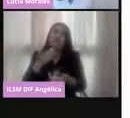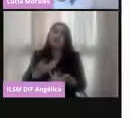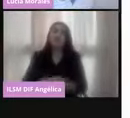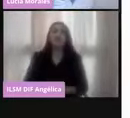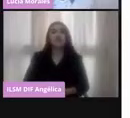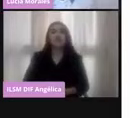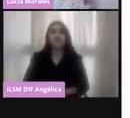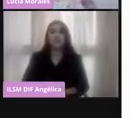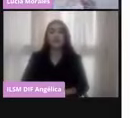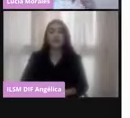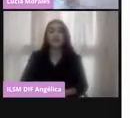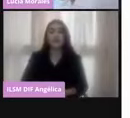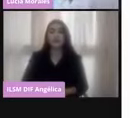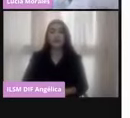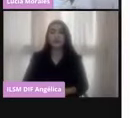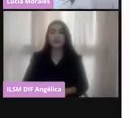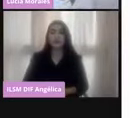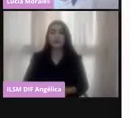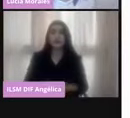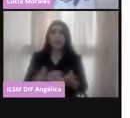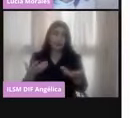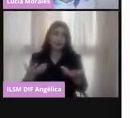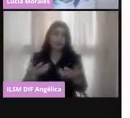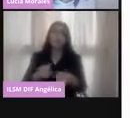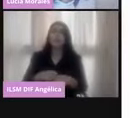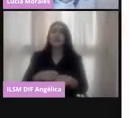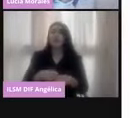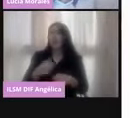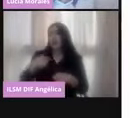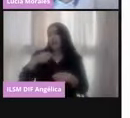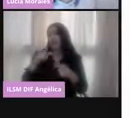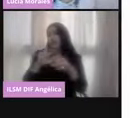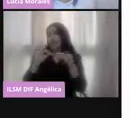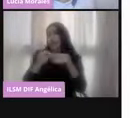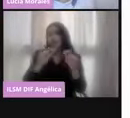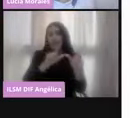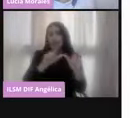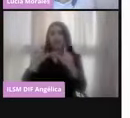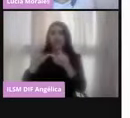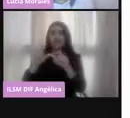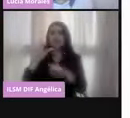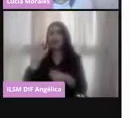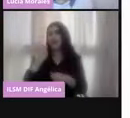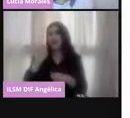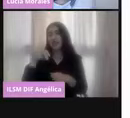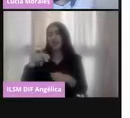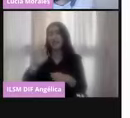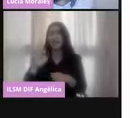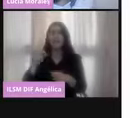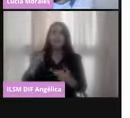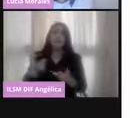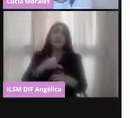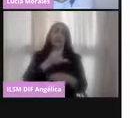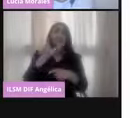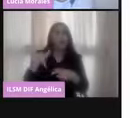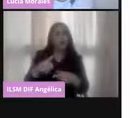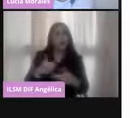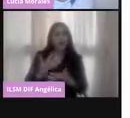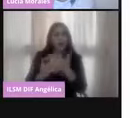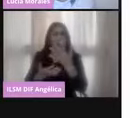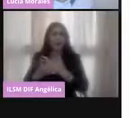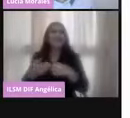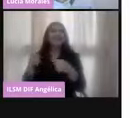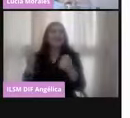Ahora bien, estaba hablando respecto a la credencial para votar y esto nos lleva al ejercicio del voto. En México el voto,